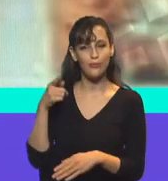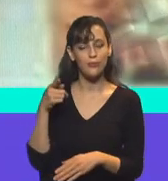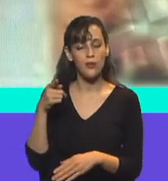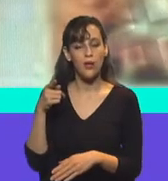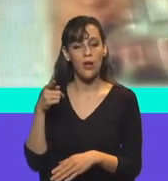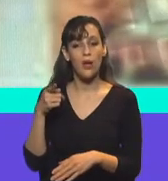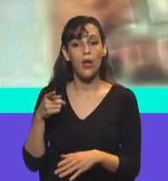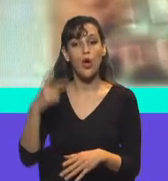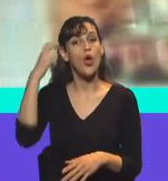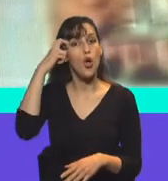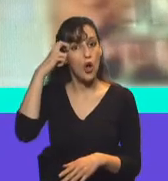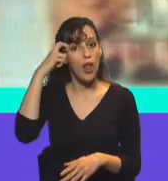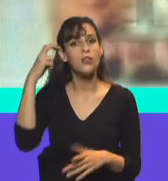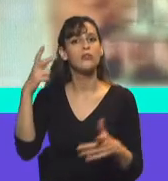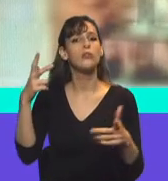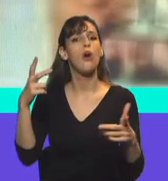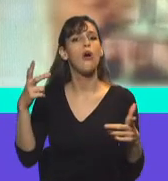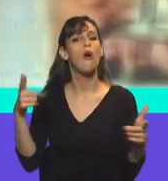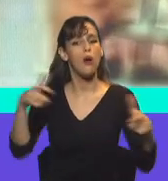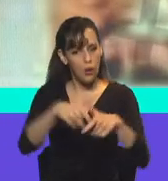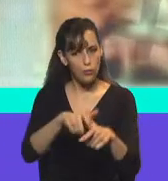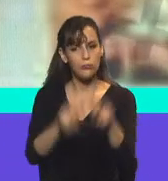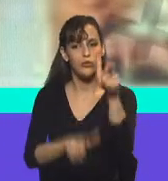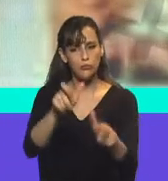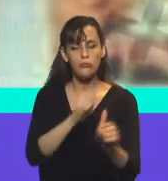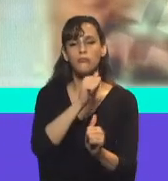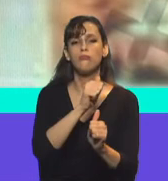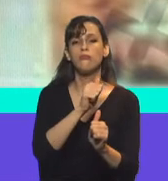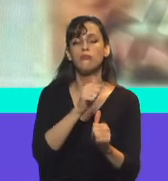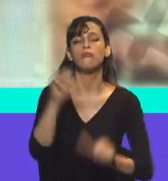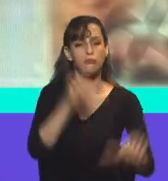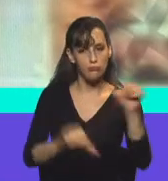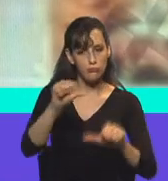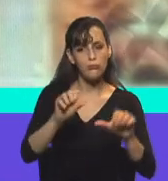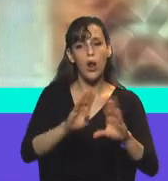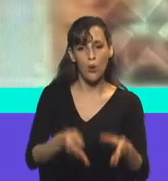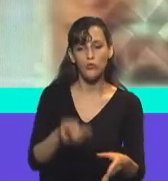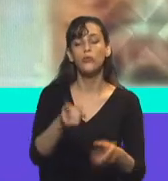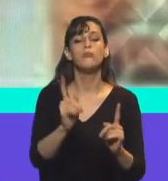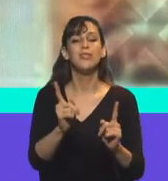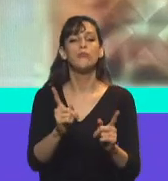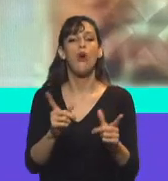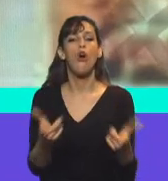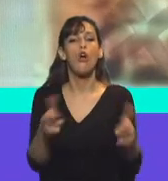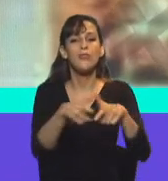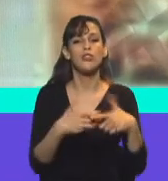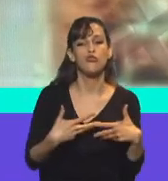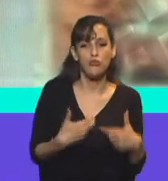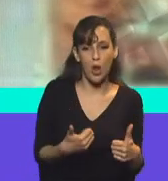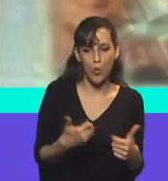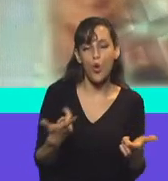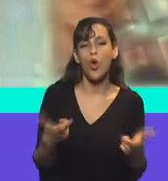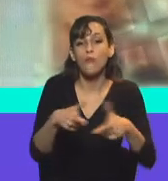estado en el Congreso de la Nación. Es un plenario de comisiones, Comisión de Salud, la Comisión de Legislación General de la Cámara de